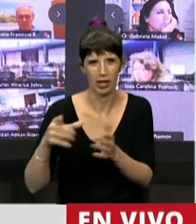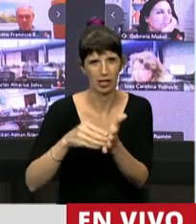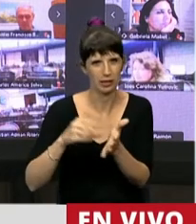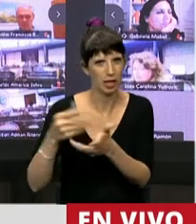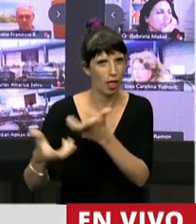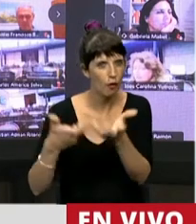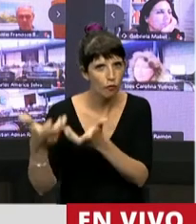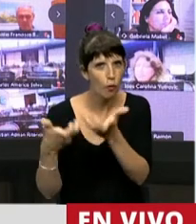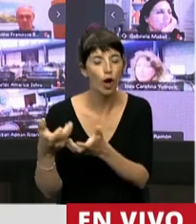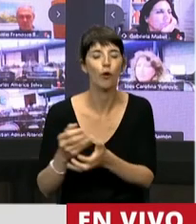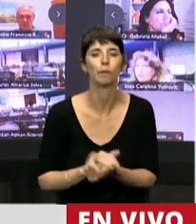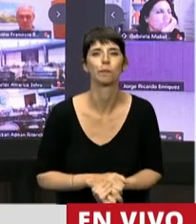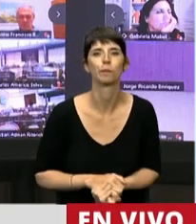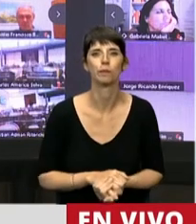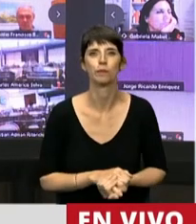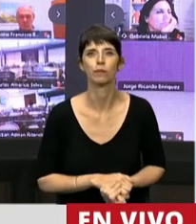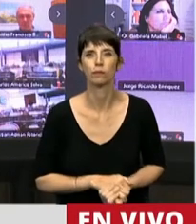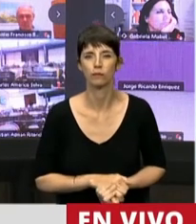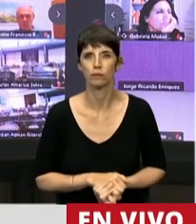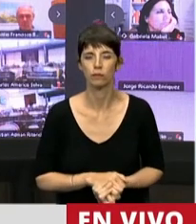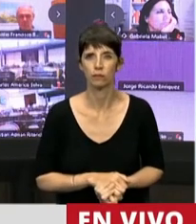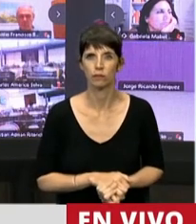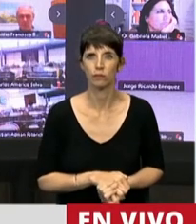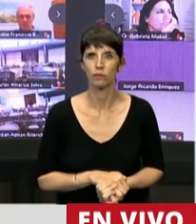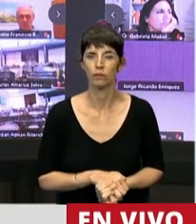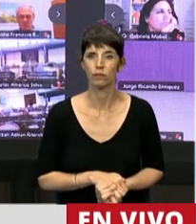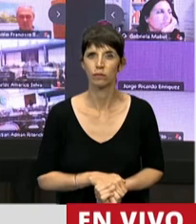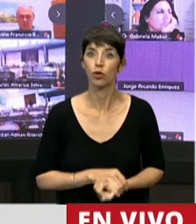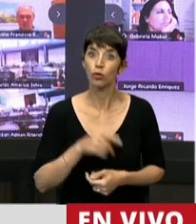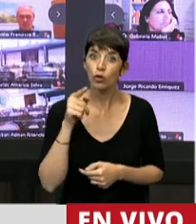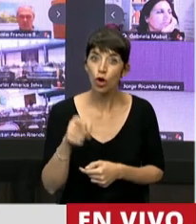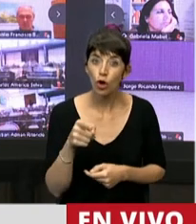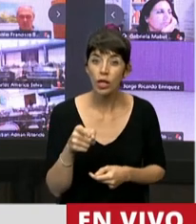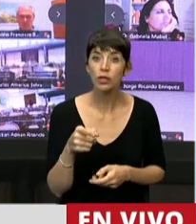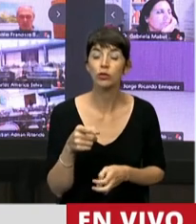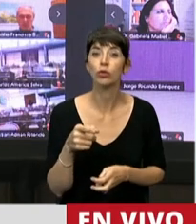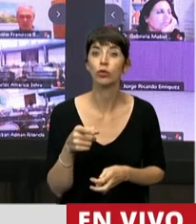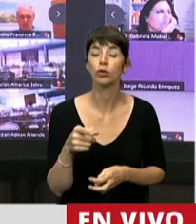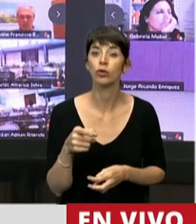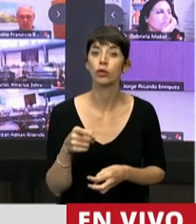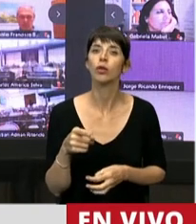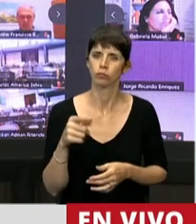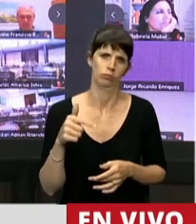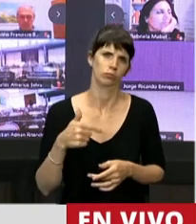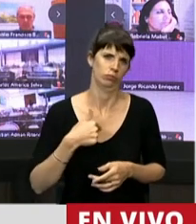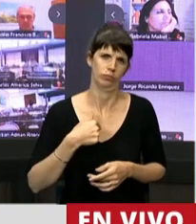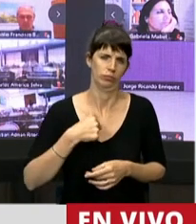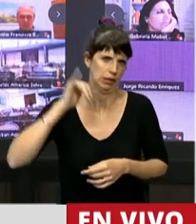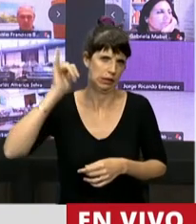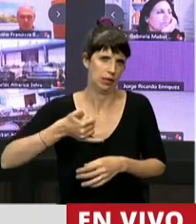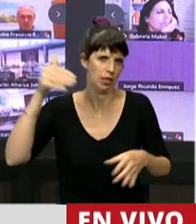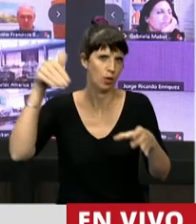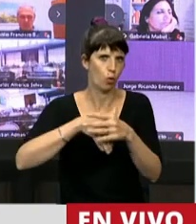con estas palabras digo que comprometo mi voto afirmativo